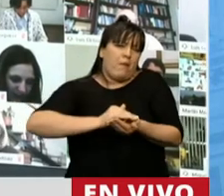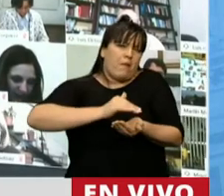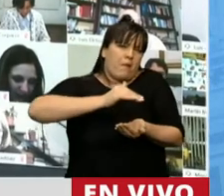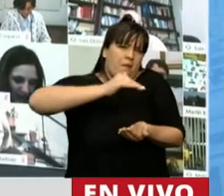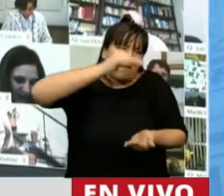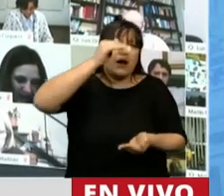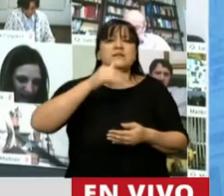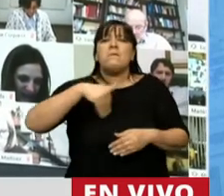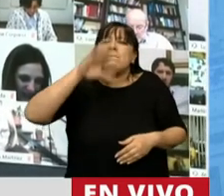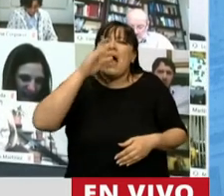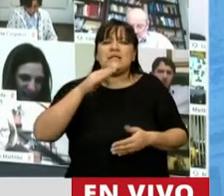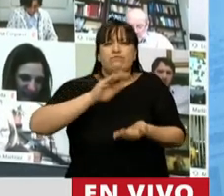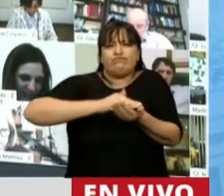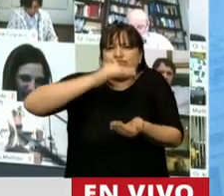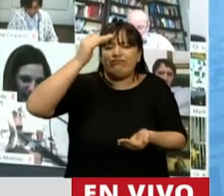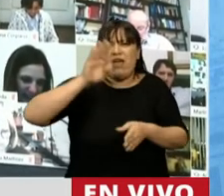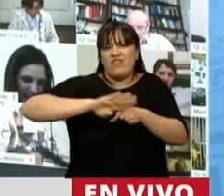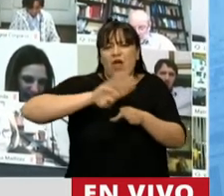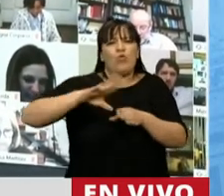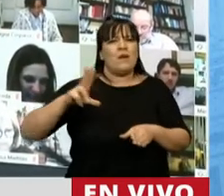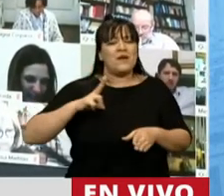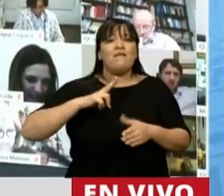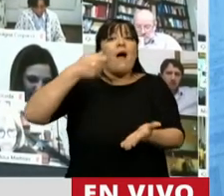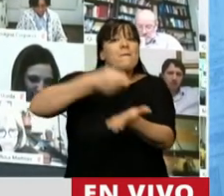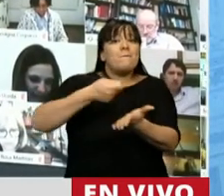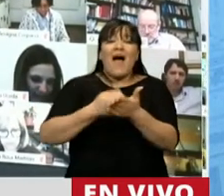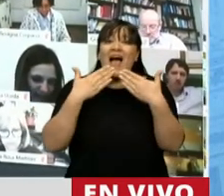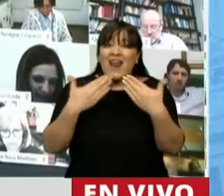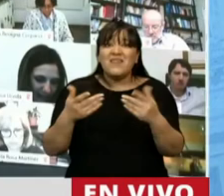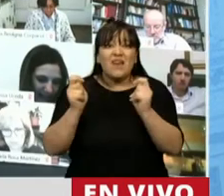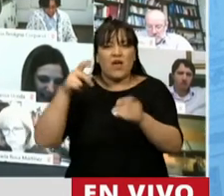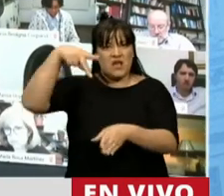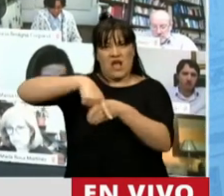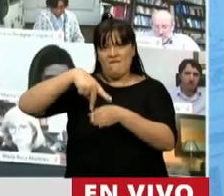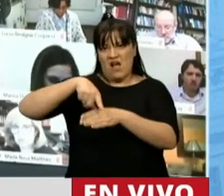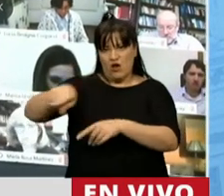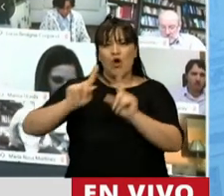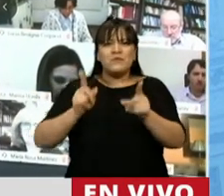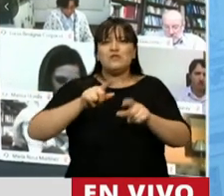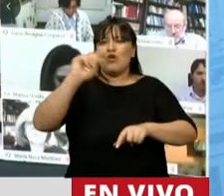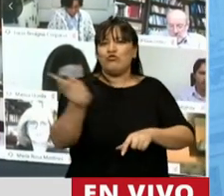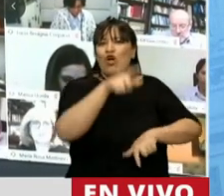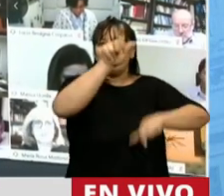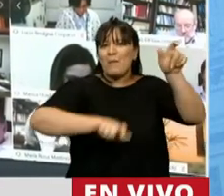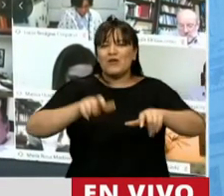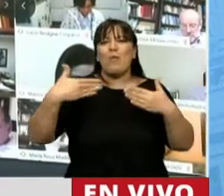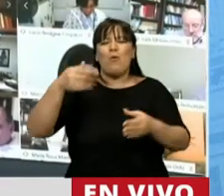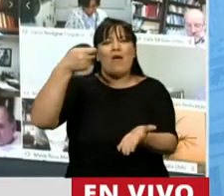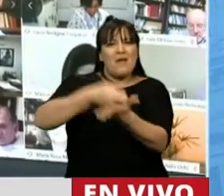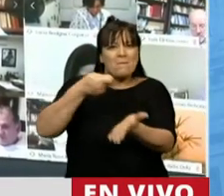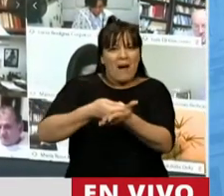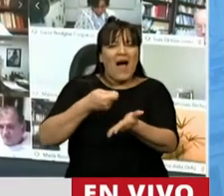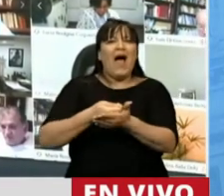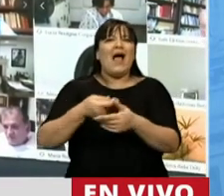sobre todo el endeudamiento privado, después que terminamos pagando, gracias a Domingo Cavallo, todos los argentinos al hacer públicas a deuda.